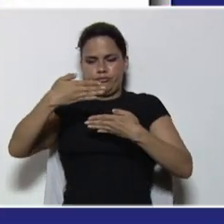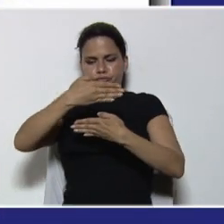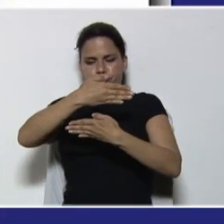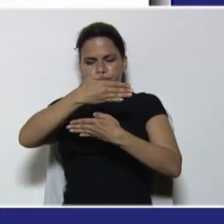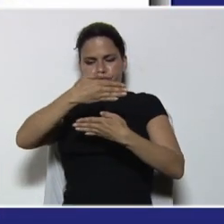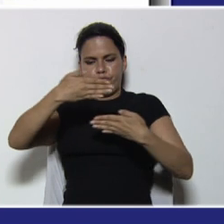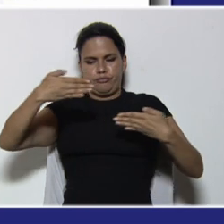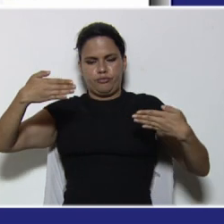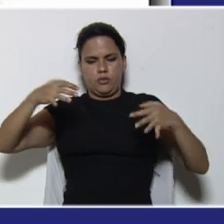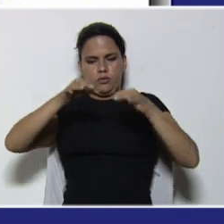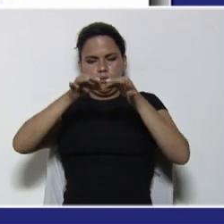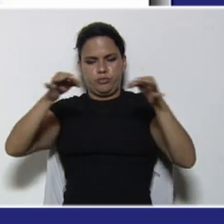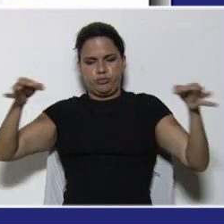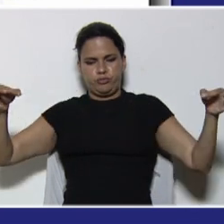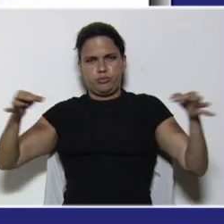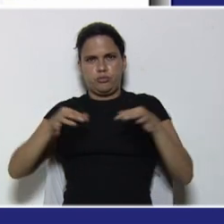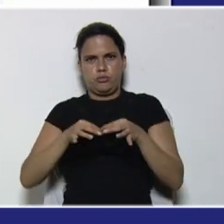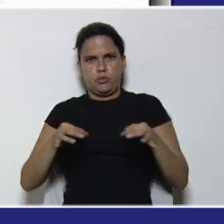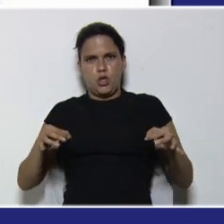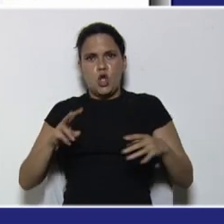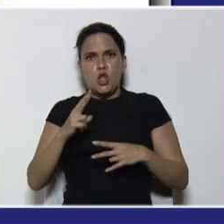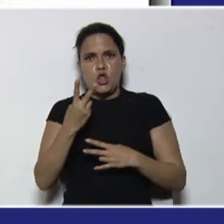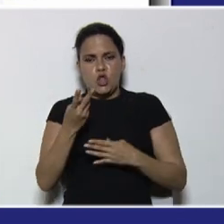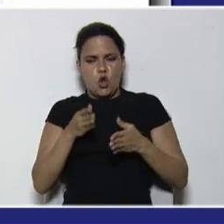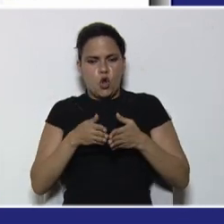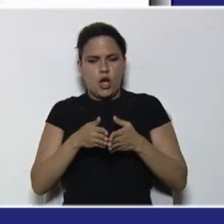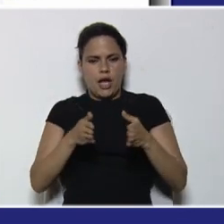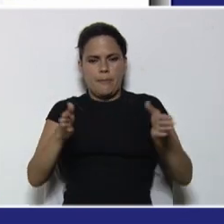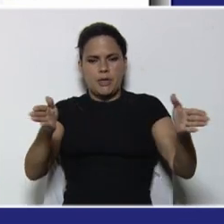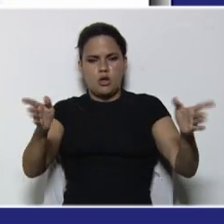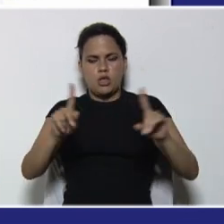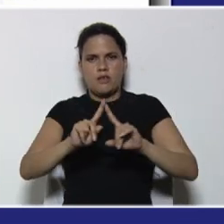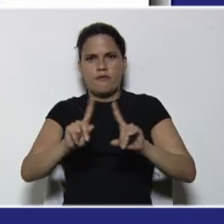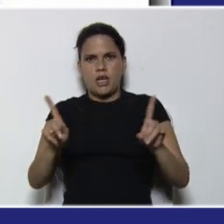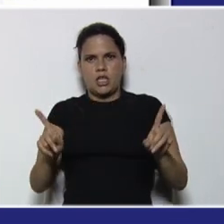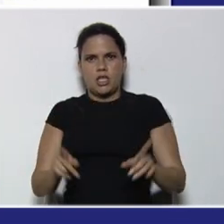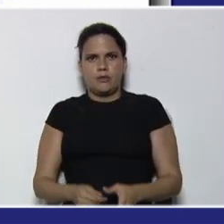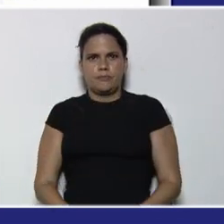si, rectas paralelas, llevamos dos caminos, diferentes,